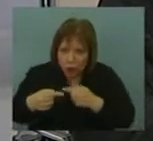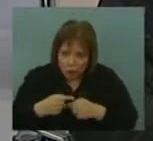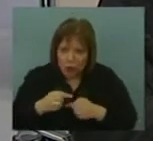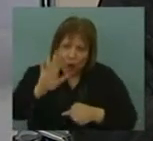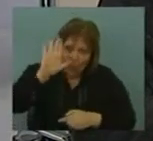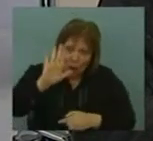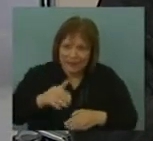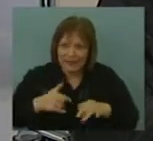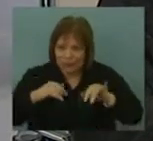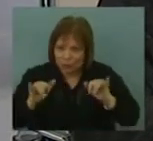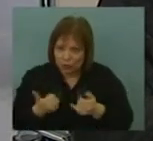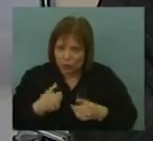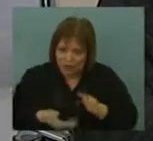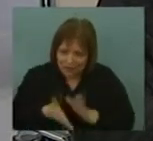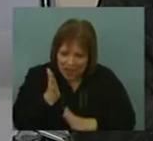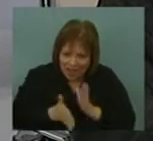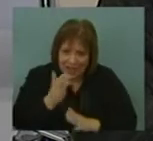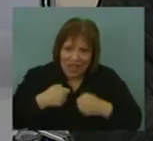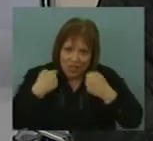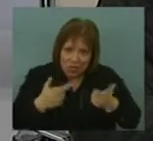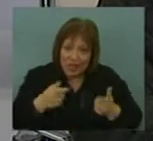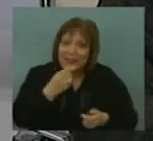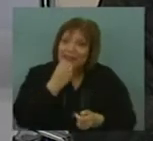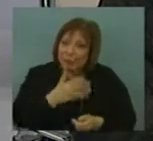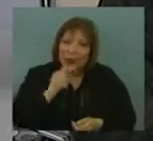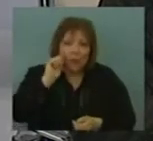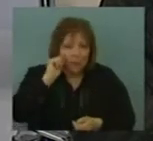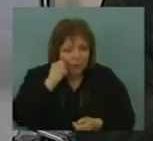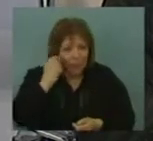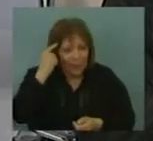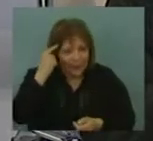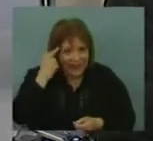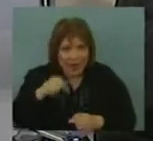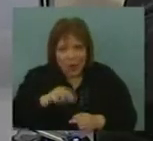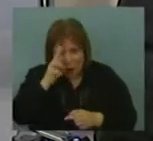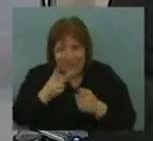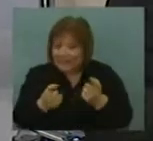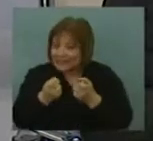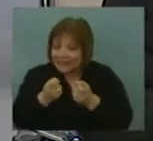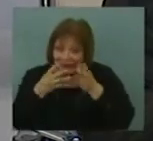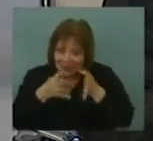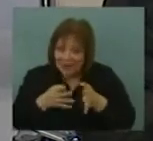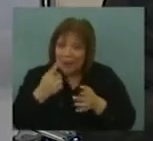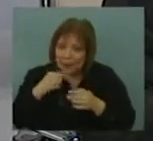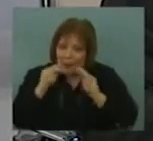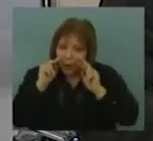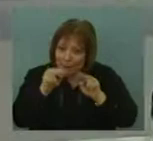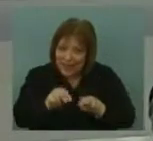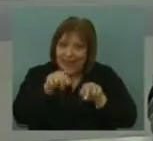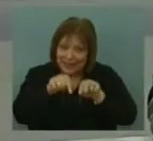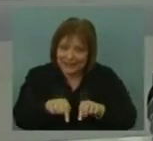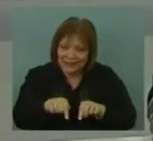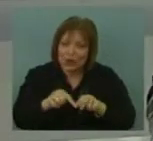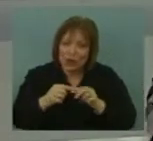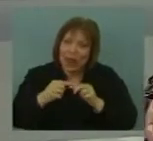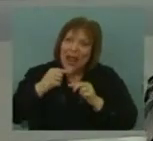promesas inmediatas. Creo que es bueno pensar que Uruguay tiene algunos desafíos que necesitan ser mirados con esa perspectiva. Esa mirada de largo